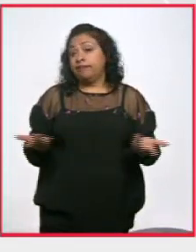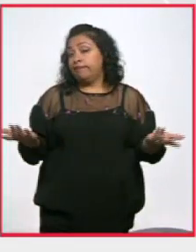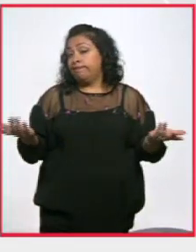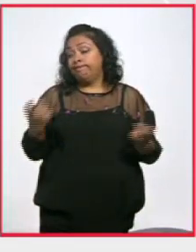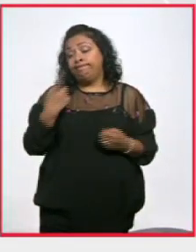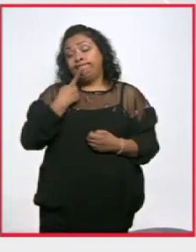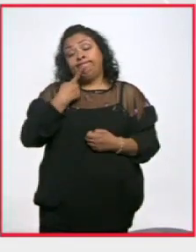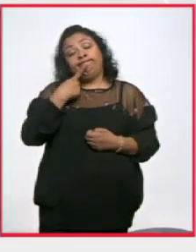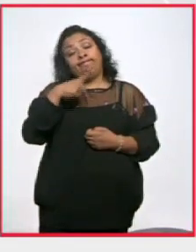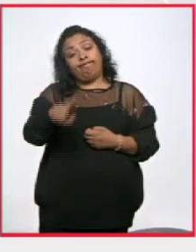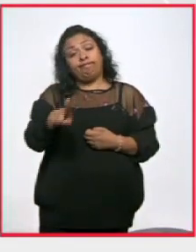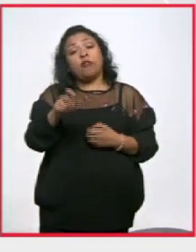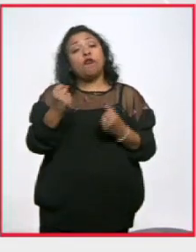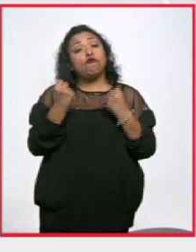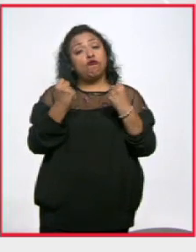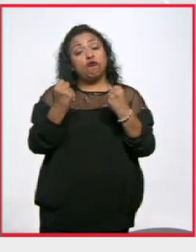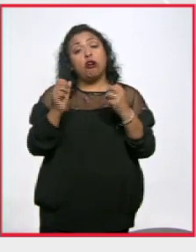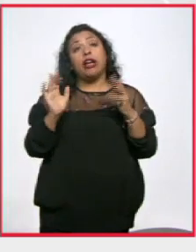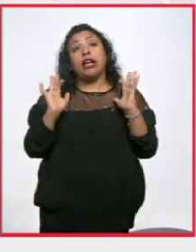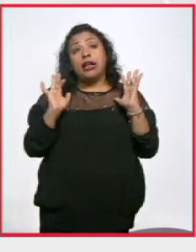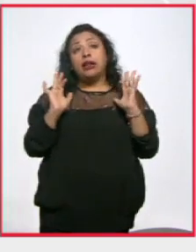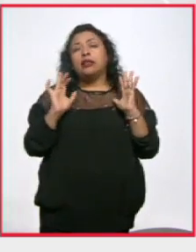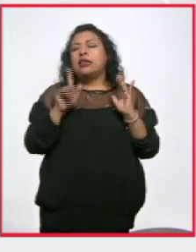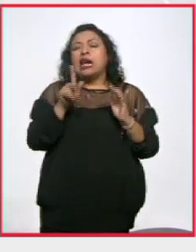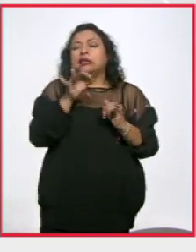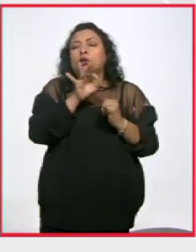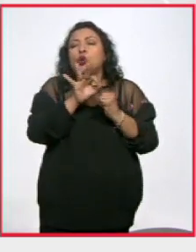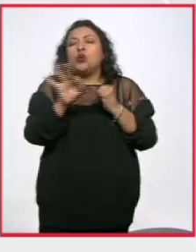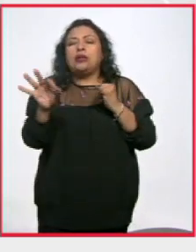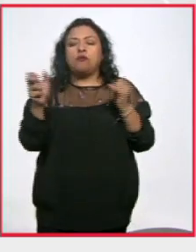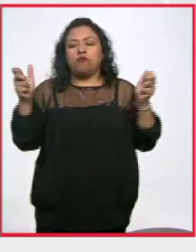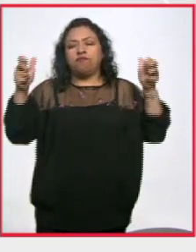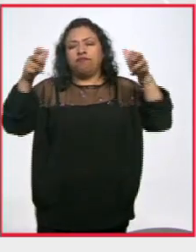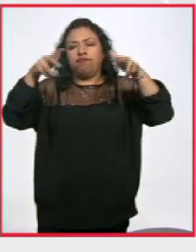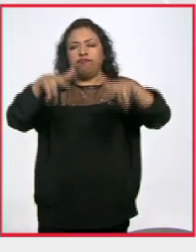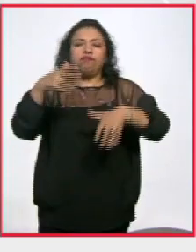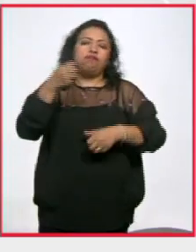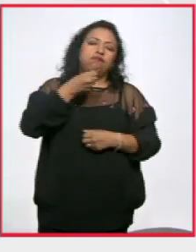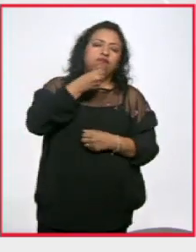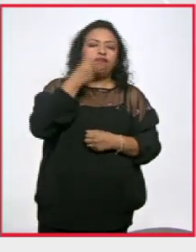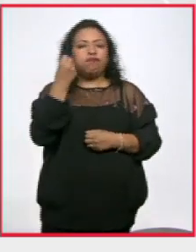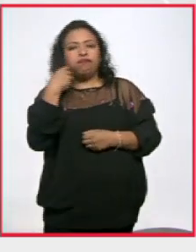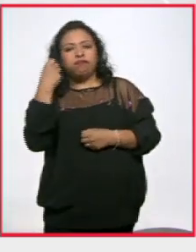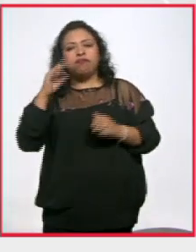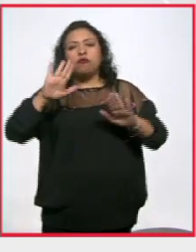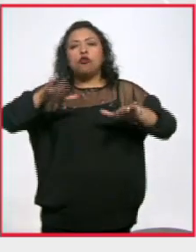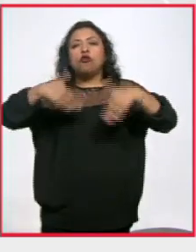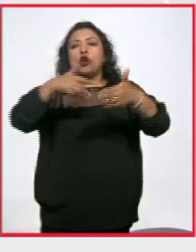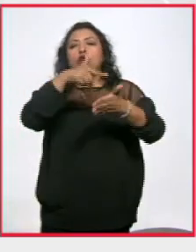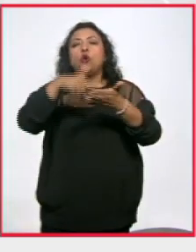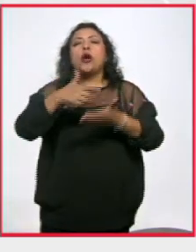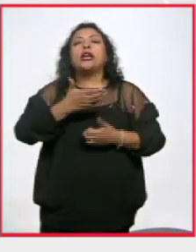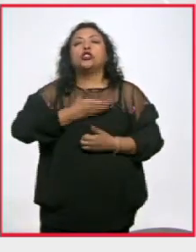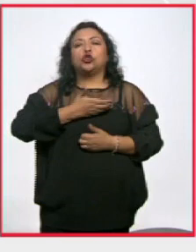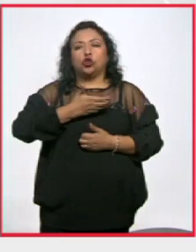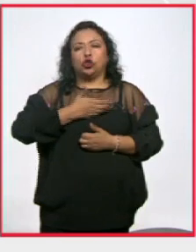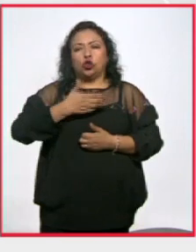Reclamos muy poderosos. Esto ya era hacia el final de la congregación, cuando llegaron a la plancha de Zócalo, y